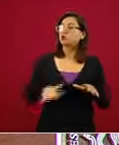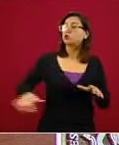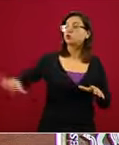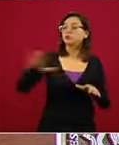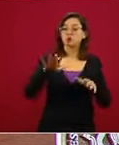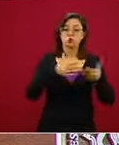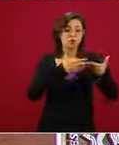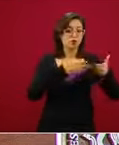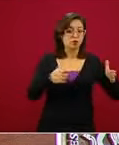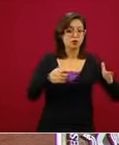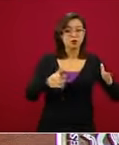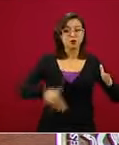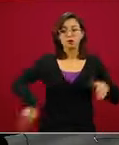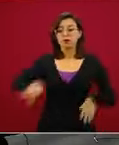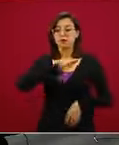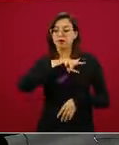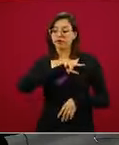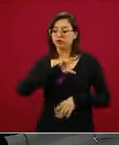privado y social.